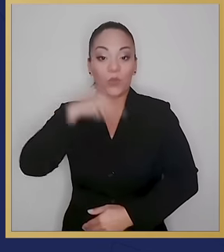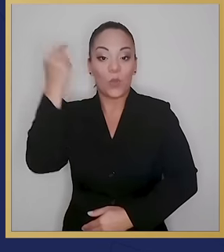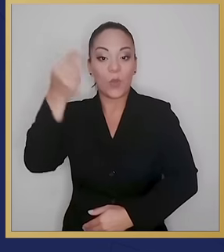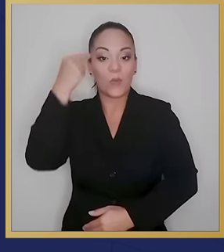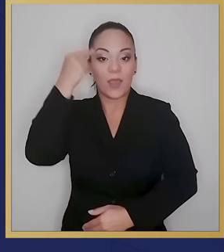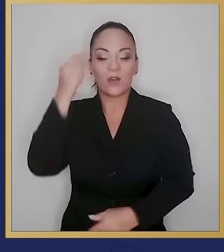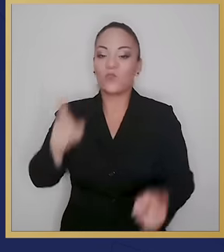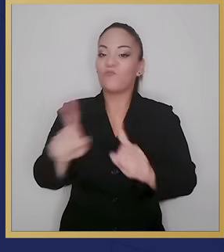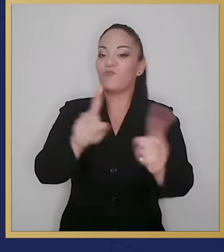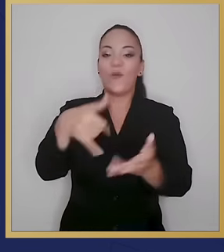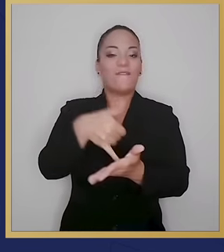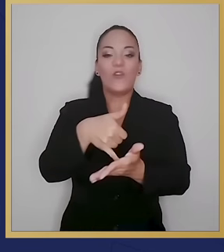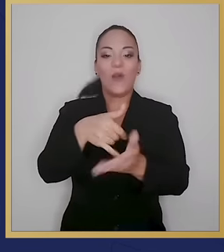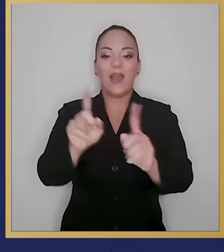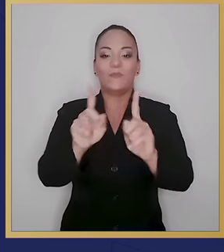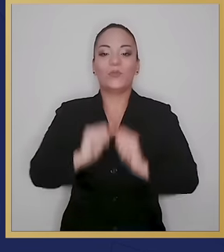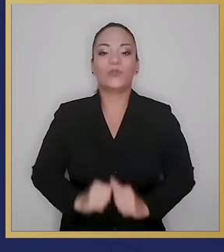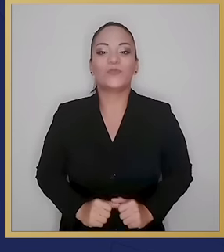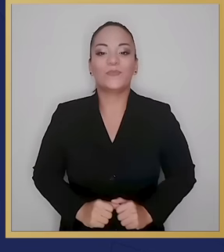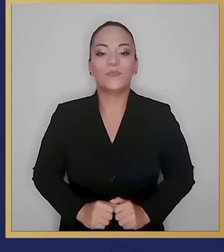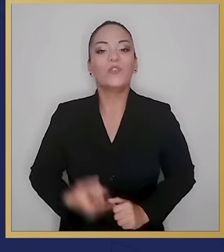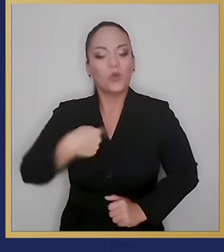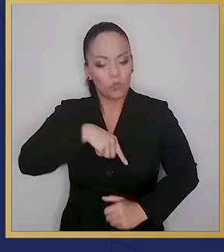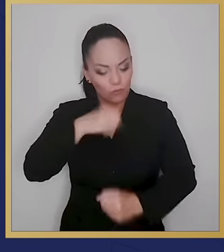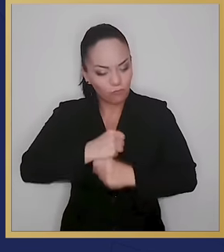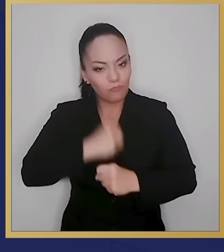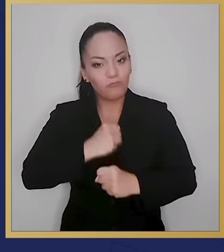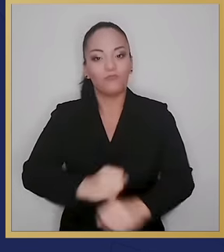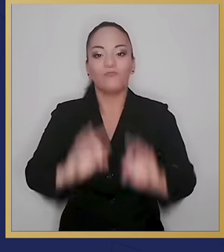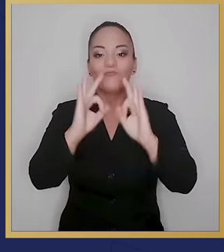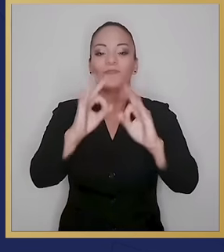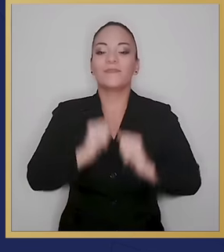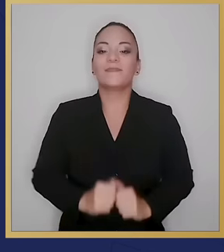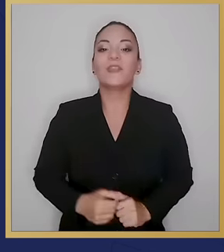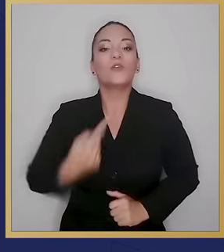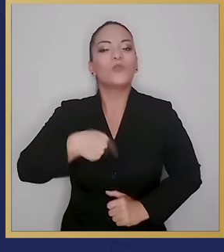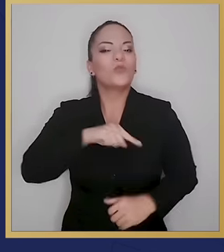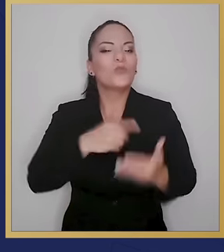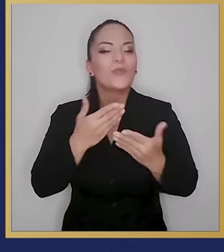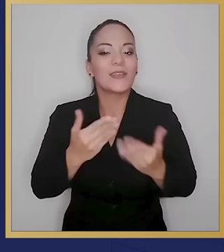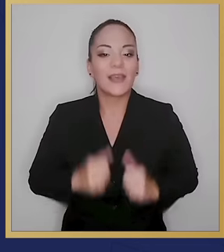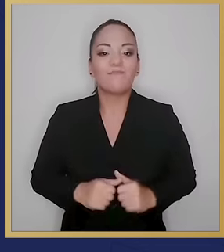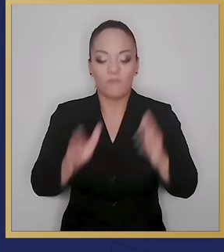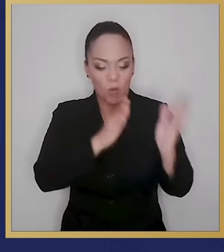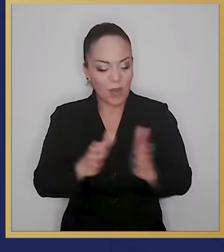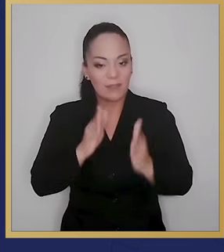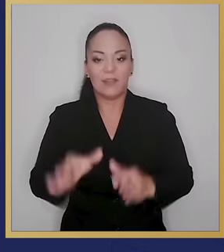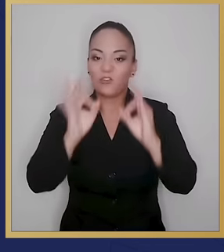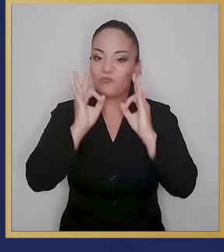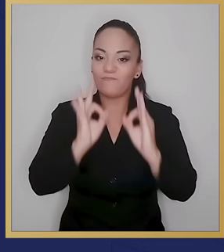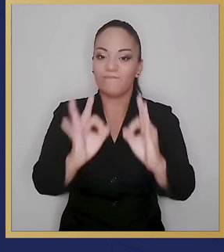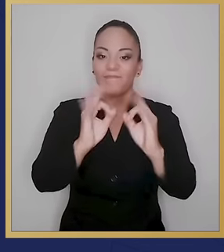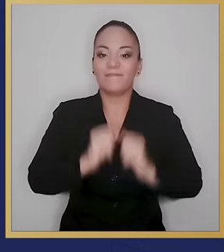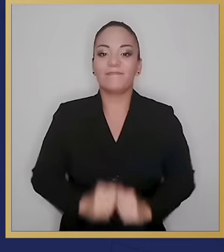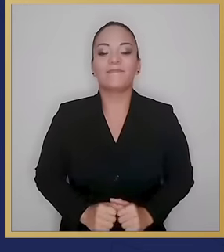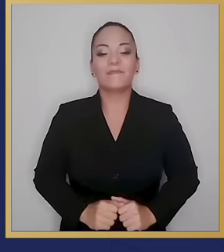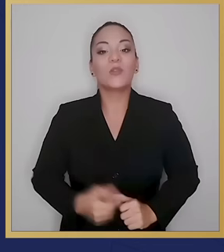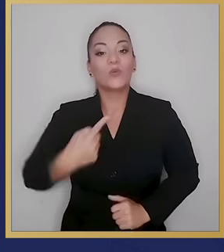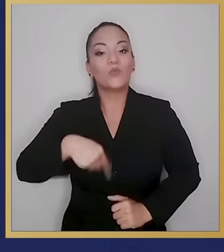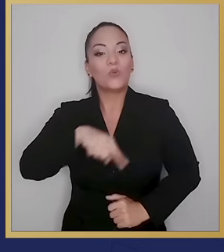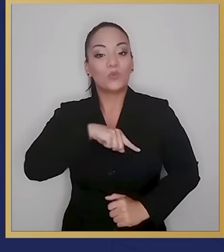nosotros no aflojamos. No aflojamos en nuestro trabajo, no aflojamos en organizarnos,